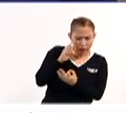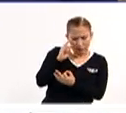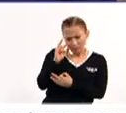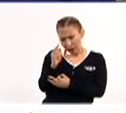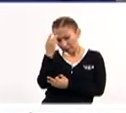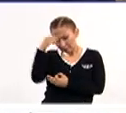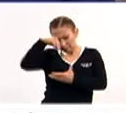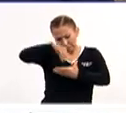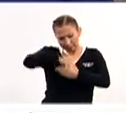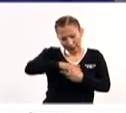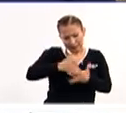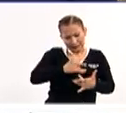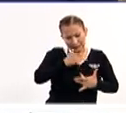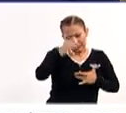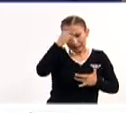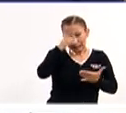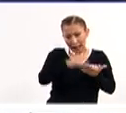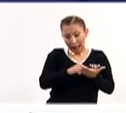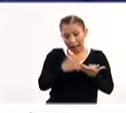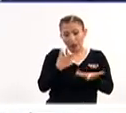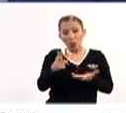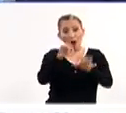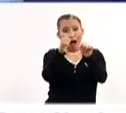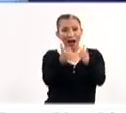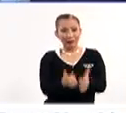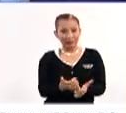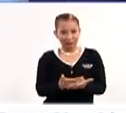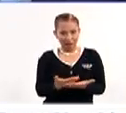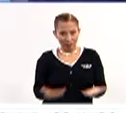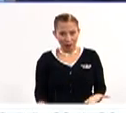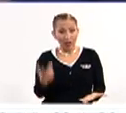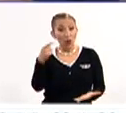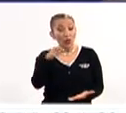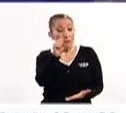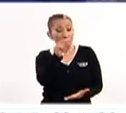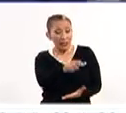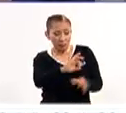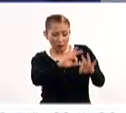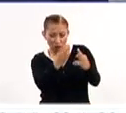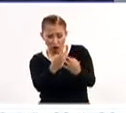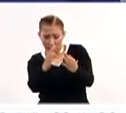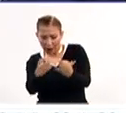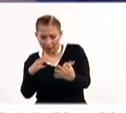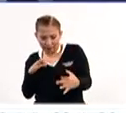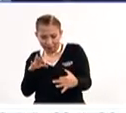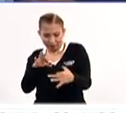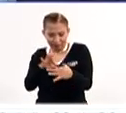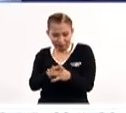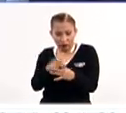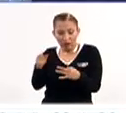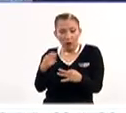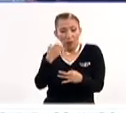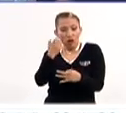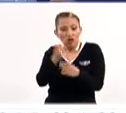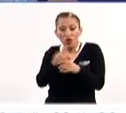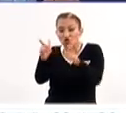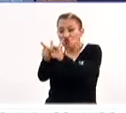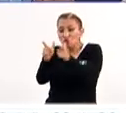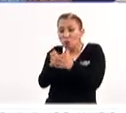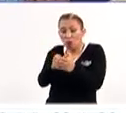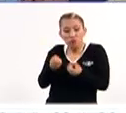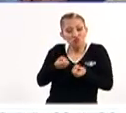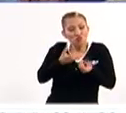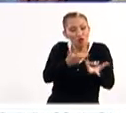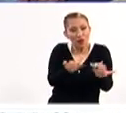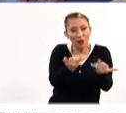de ver, sentir y creer, deviene en arte. Y cuando con esas formas identifica una voluntad colectiva de